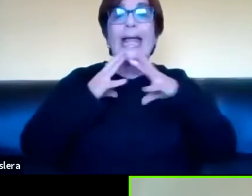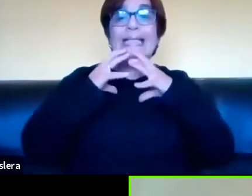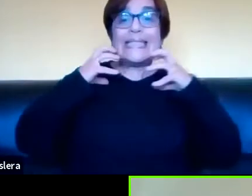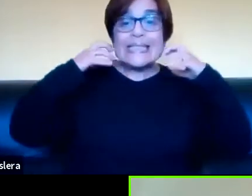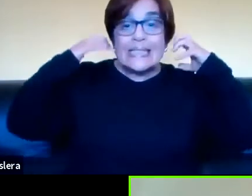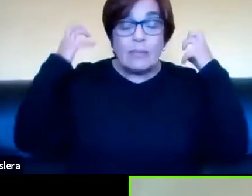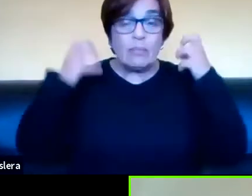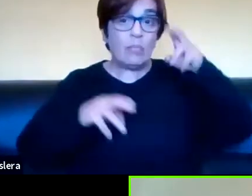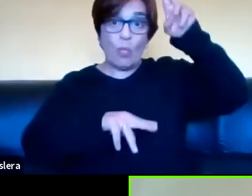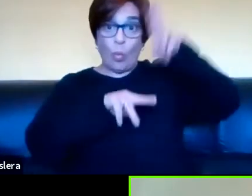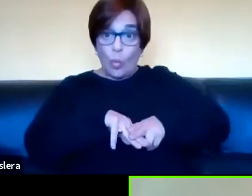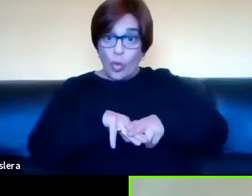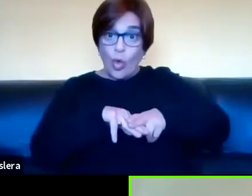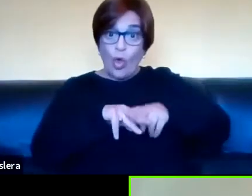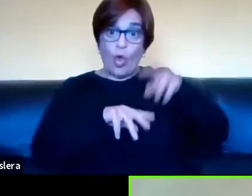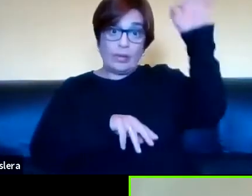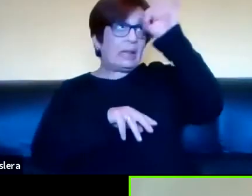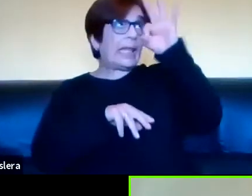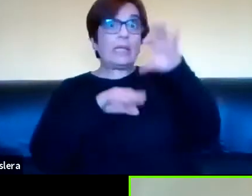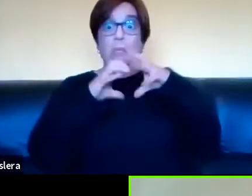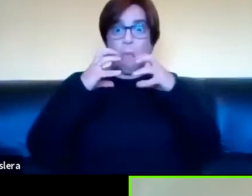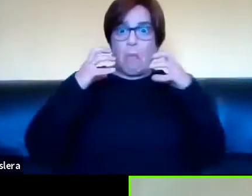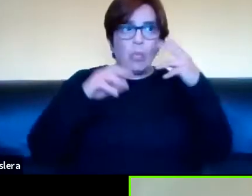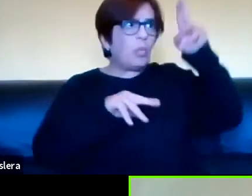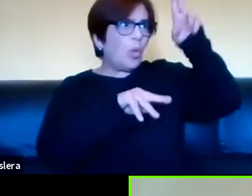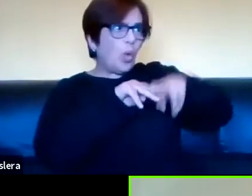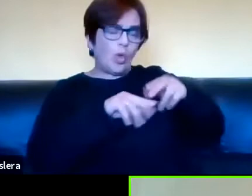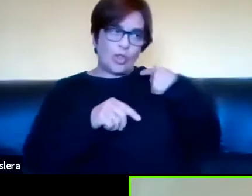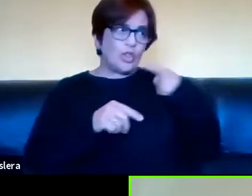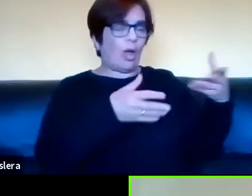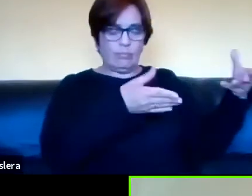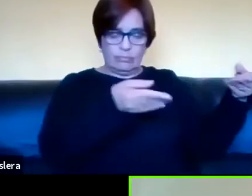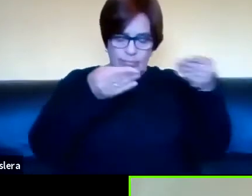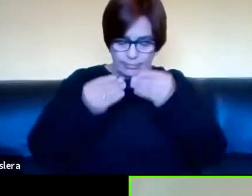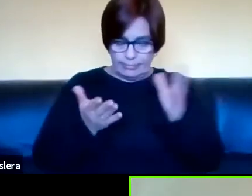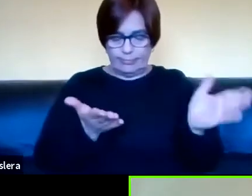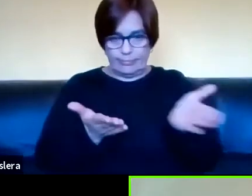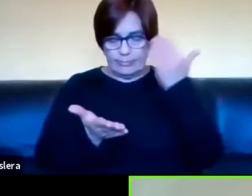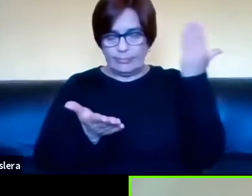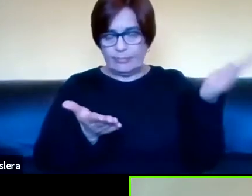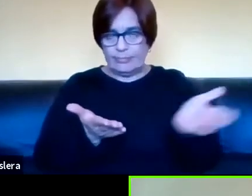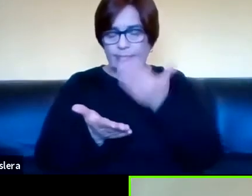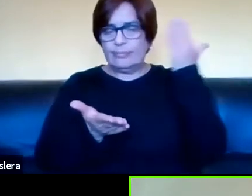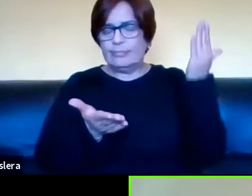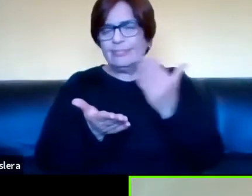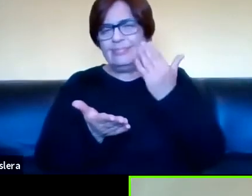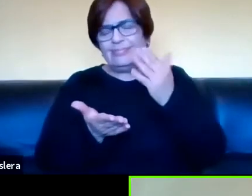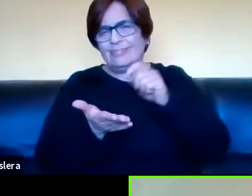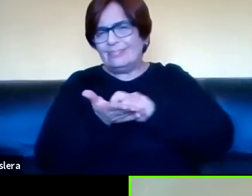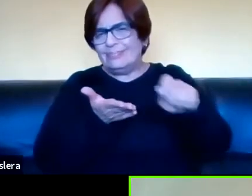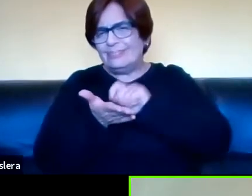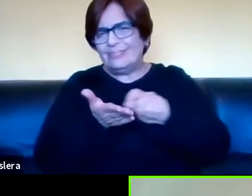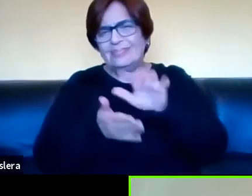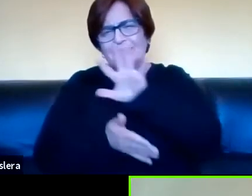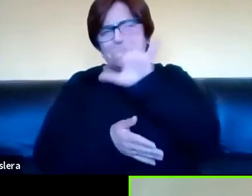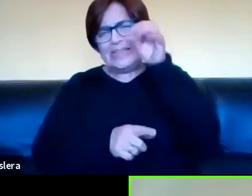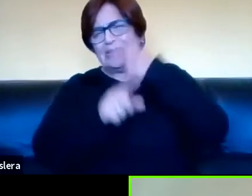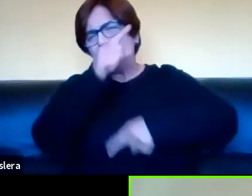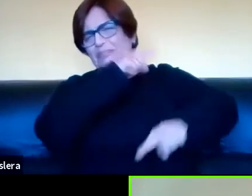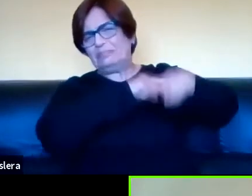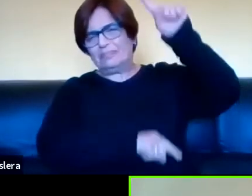y yo hoy puedo leer los textos que él escribió hace 500 años.